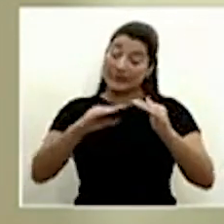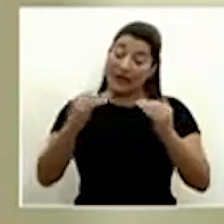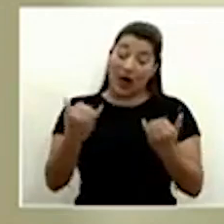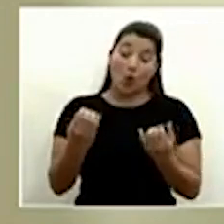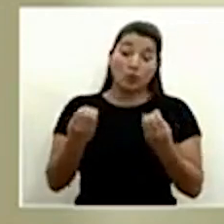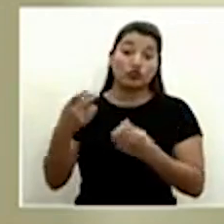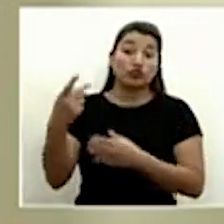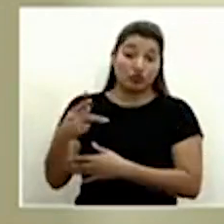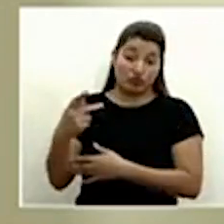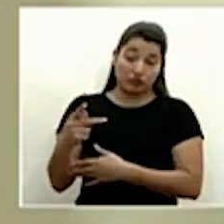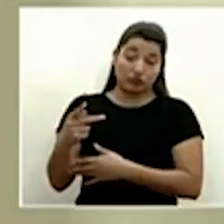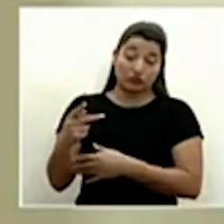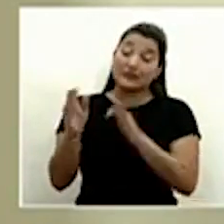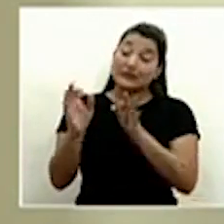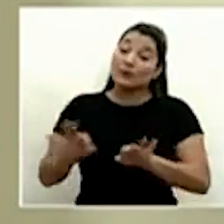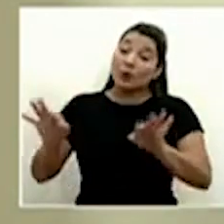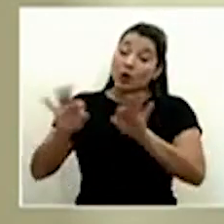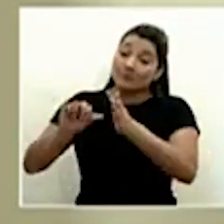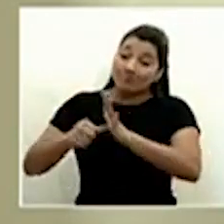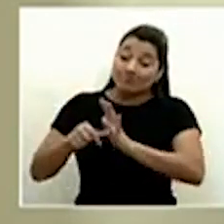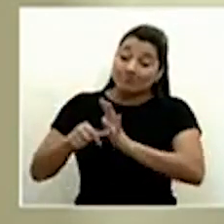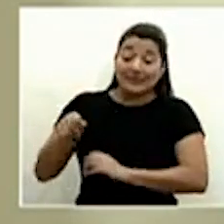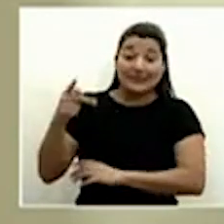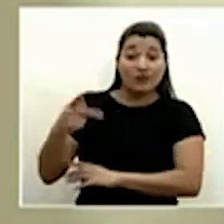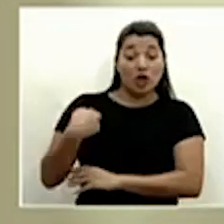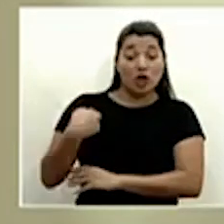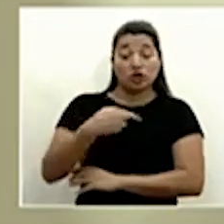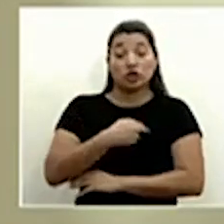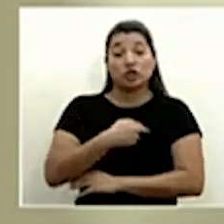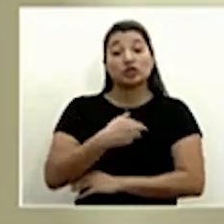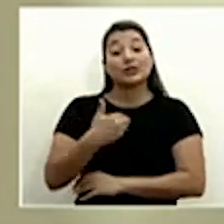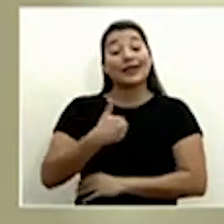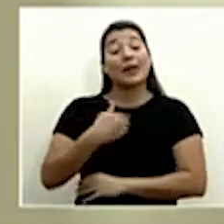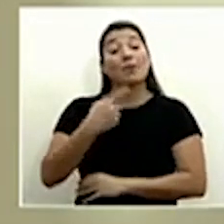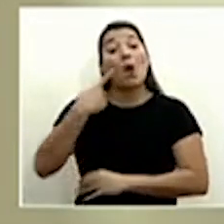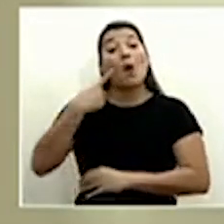indicar ese riesgo que tenemos en nuestro país.